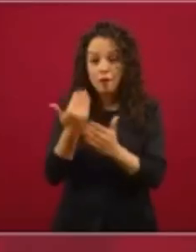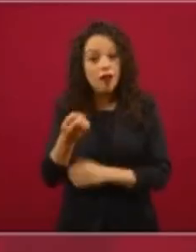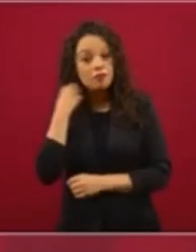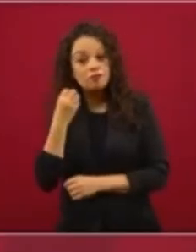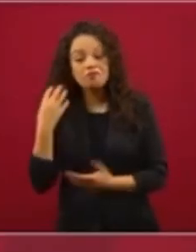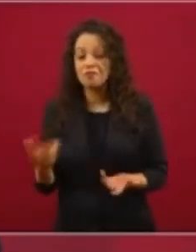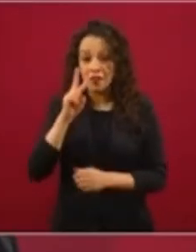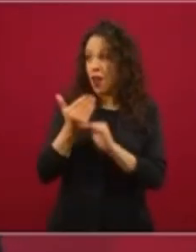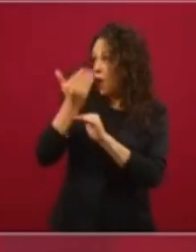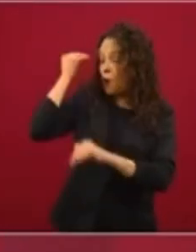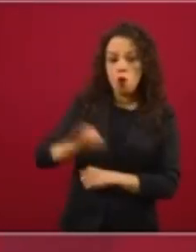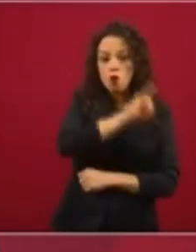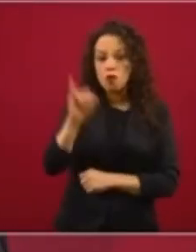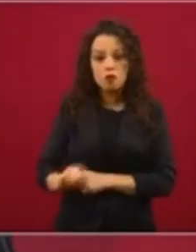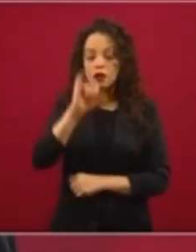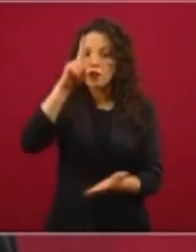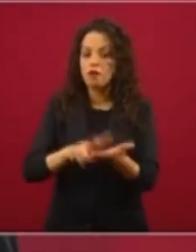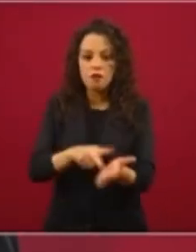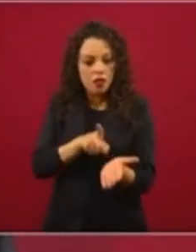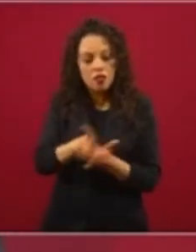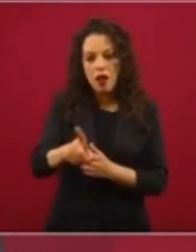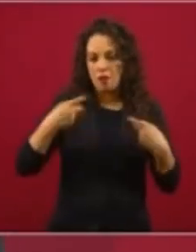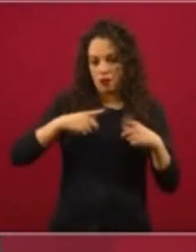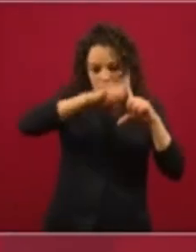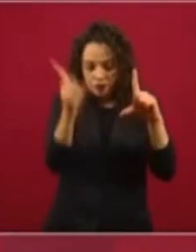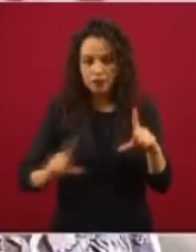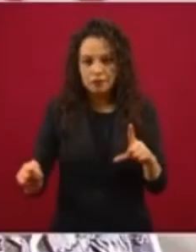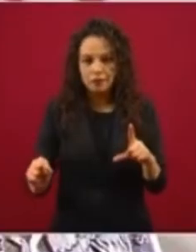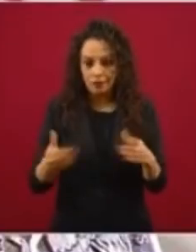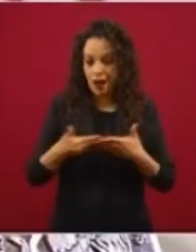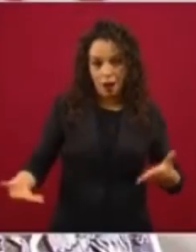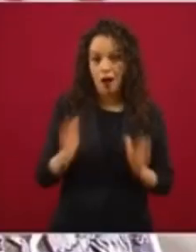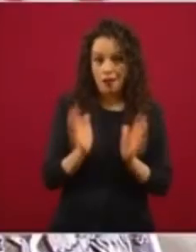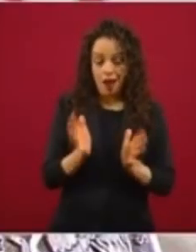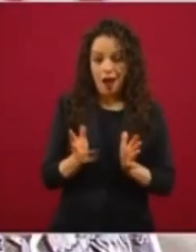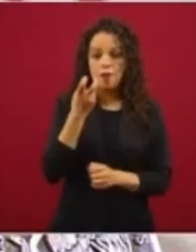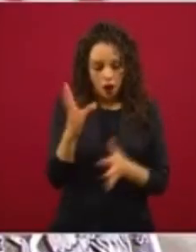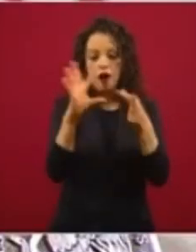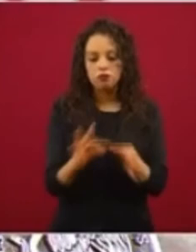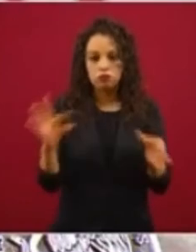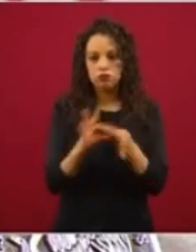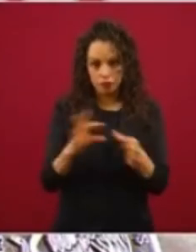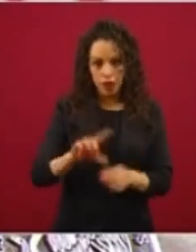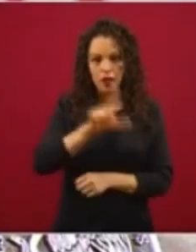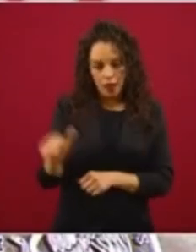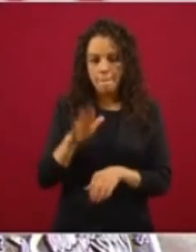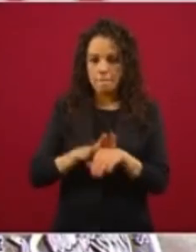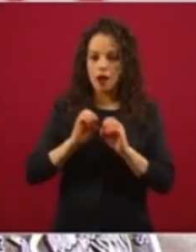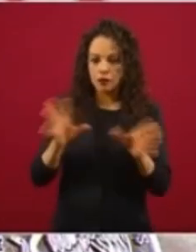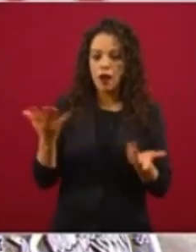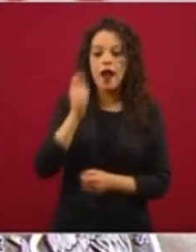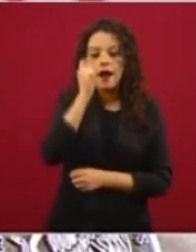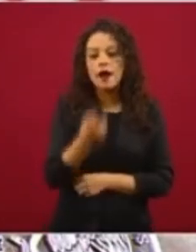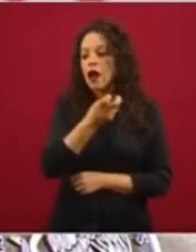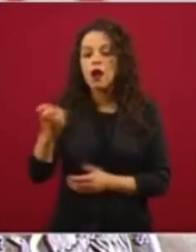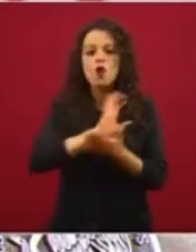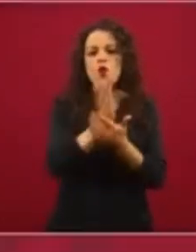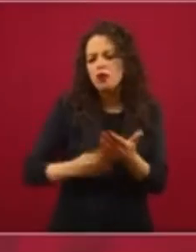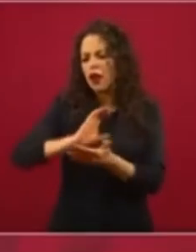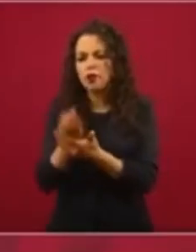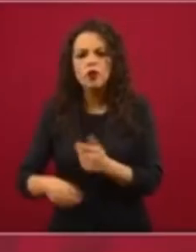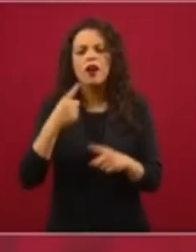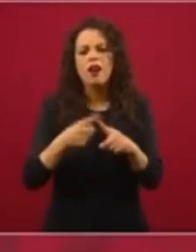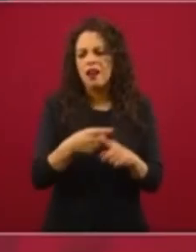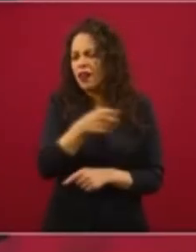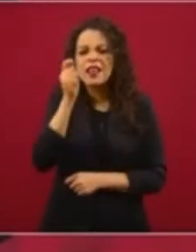el derecho del pueblo a información como ahora. Entonces, vamos a explicar en qué consistían estos contratos, porque no es un asunto